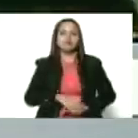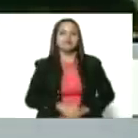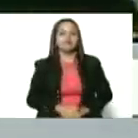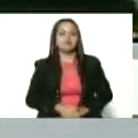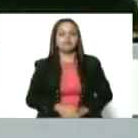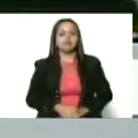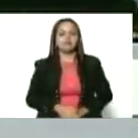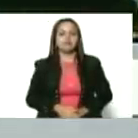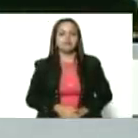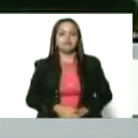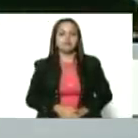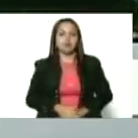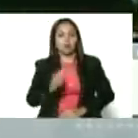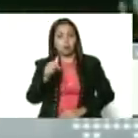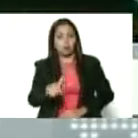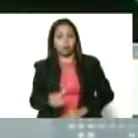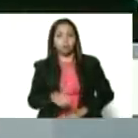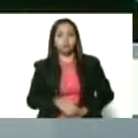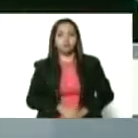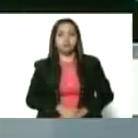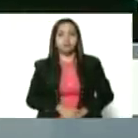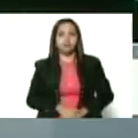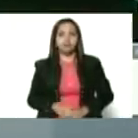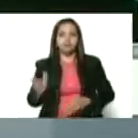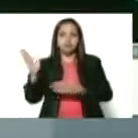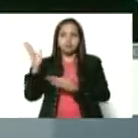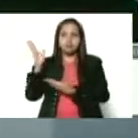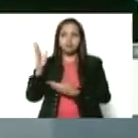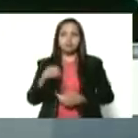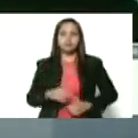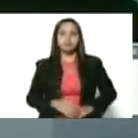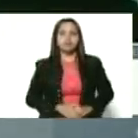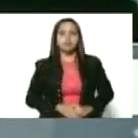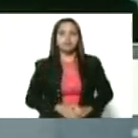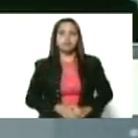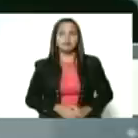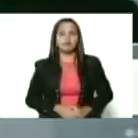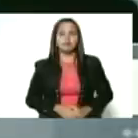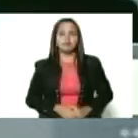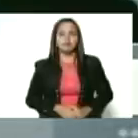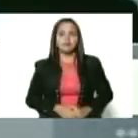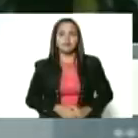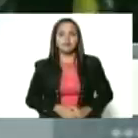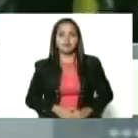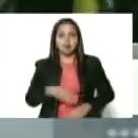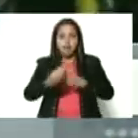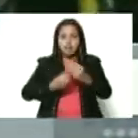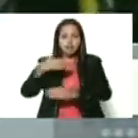Bueno, estamos todavía, mira, están las imágenes. Diosdado tomándome juramento. Estábamos desbastados.